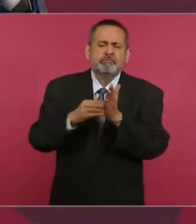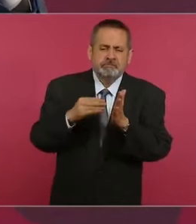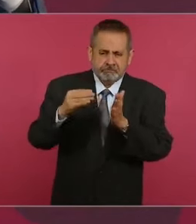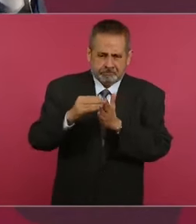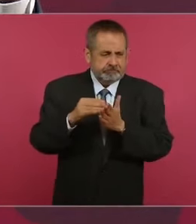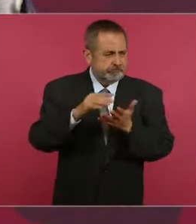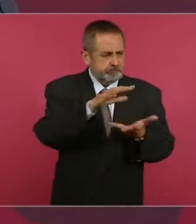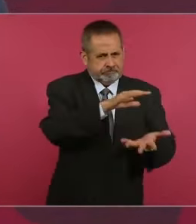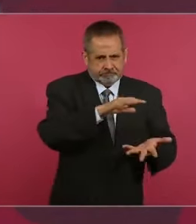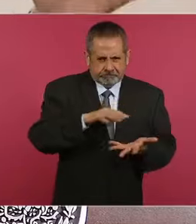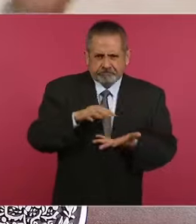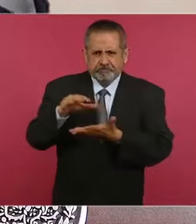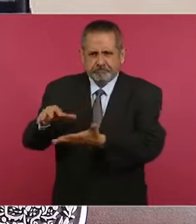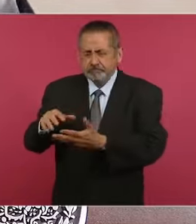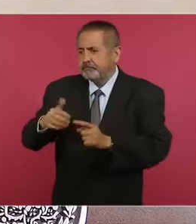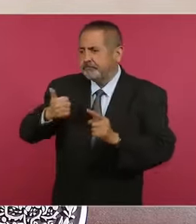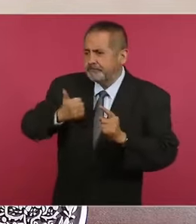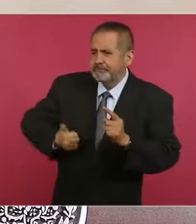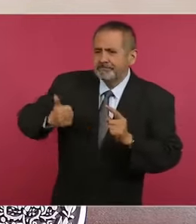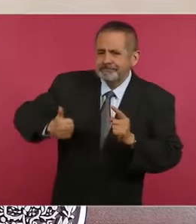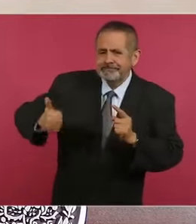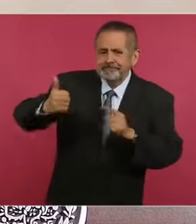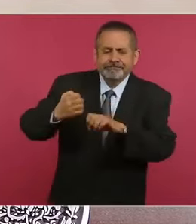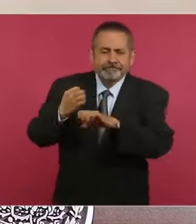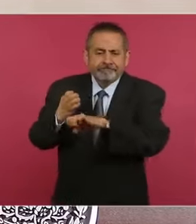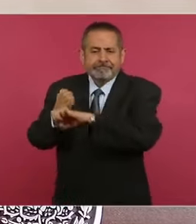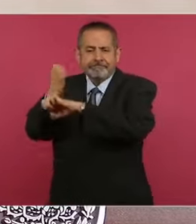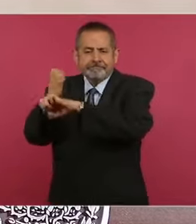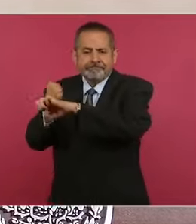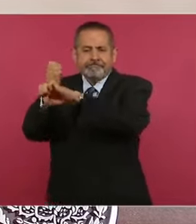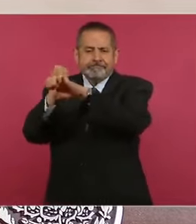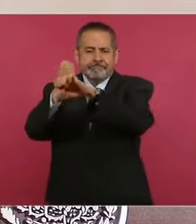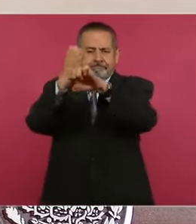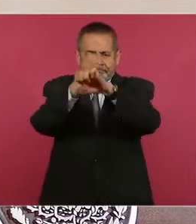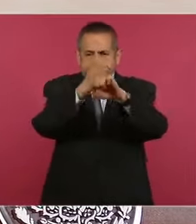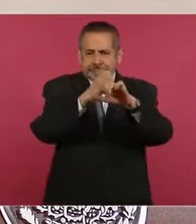a cada estado de los 32.